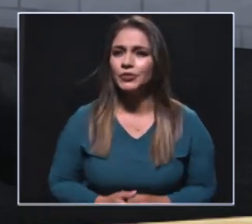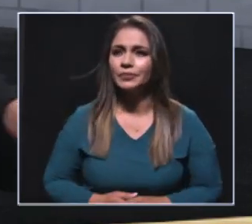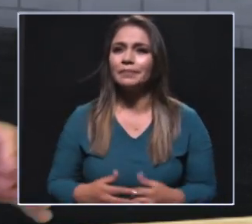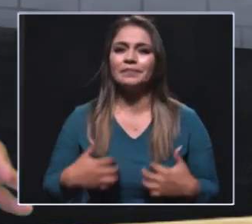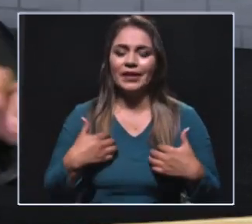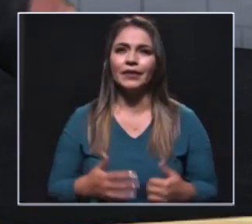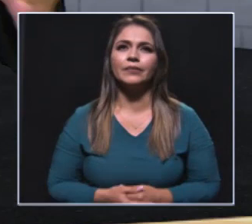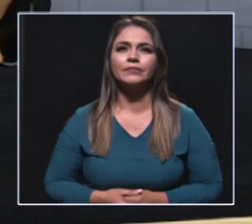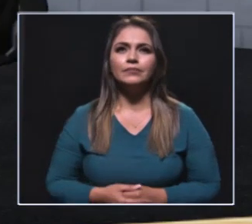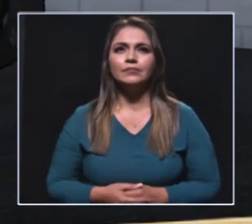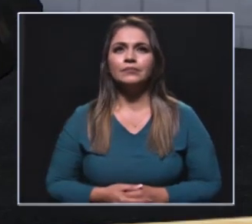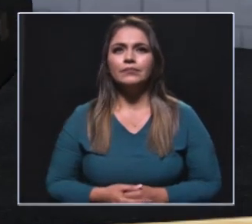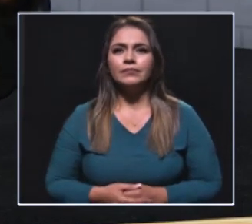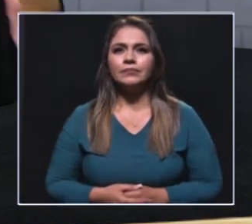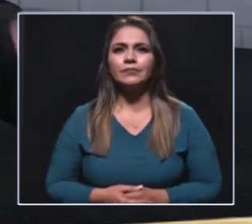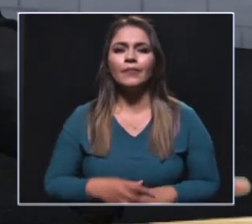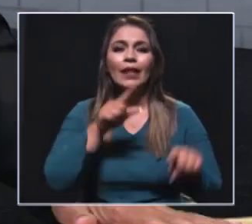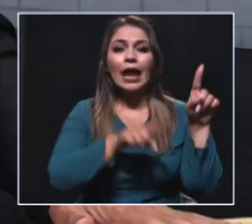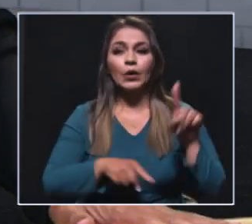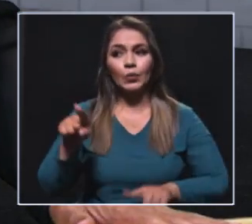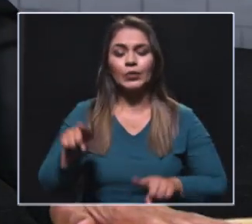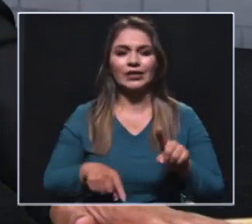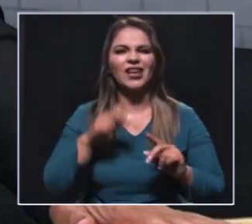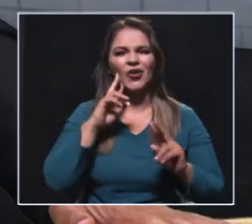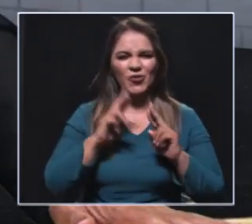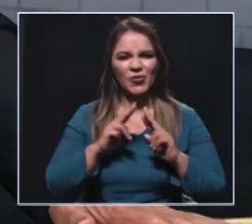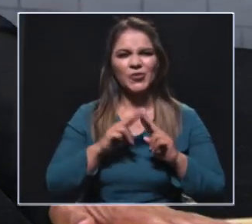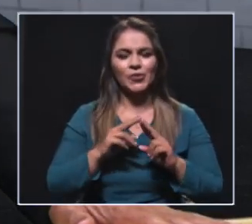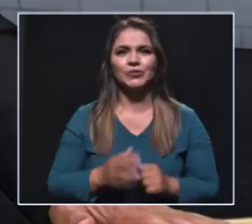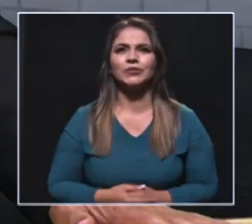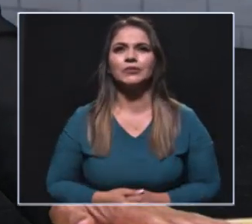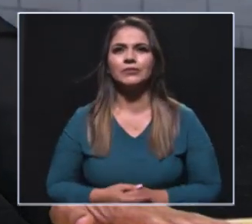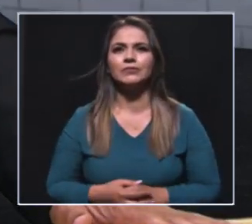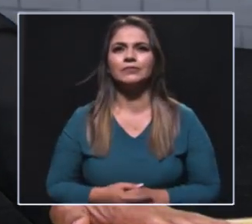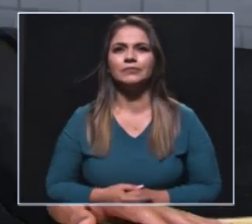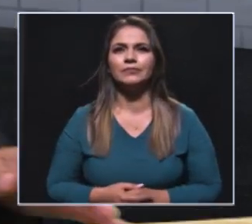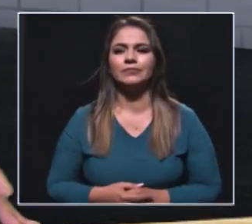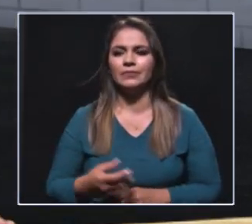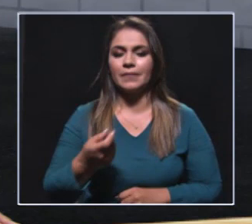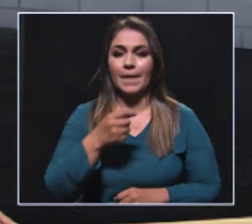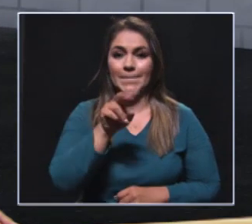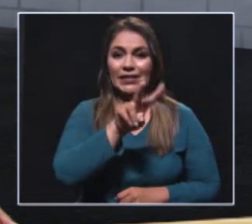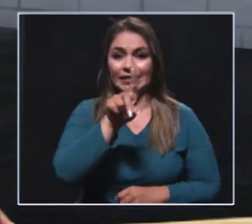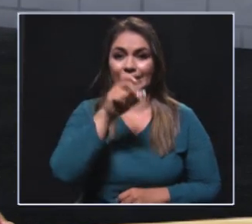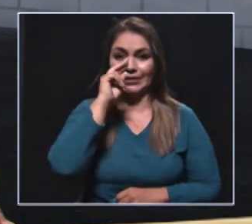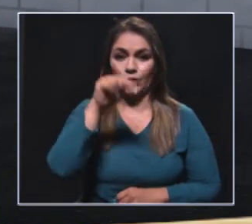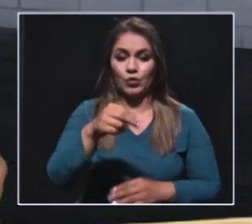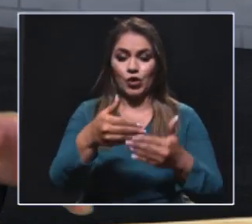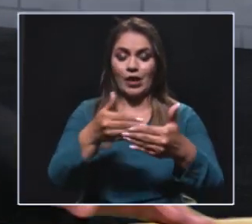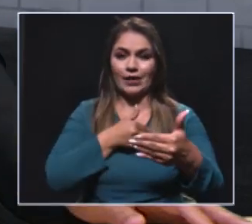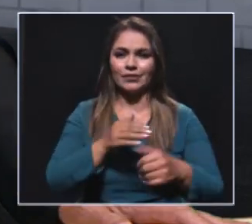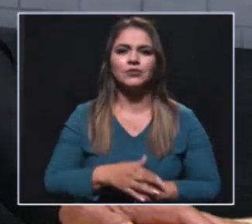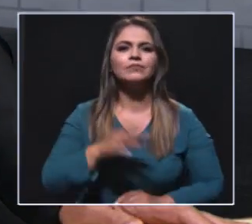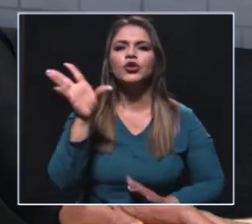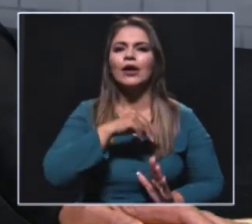temores, con algunas muy cercanas y eso es lo que voy a hacer yo ahora antes del 26 de junio, y es que las